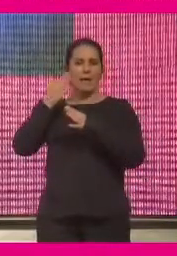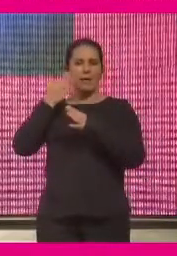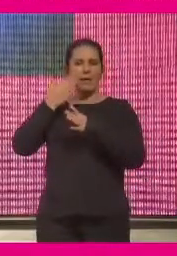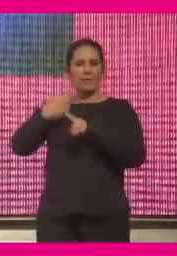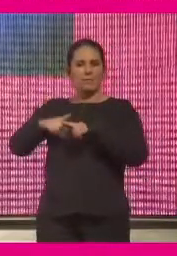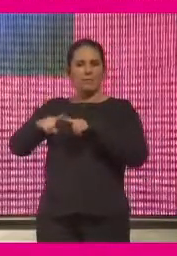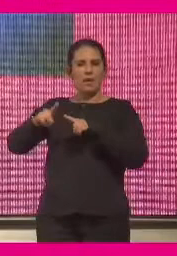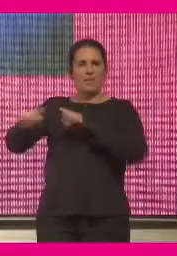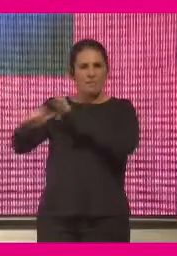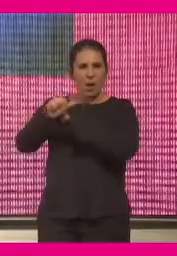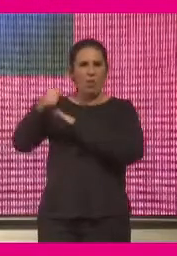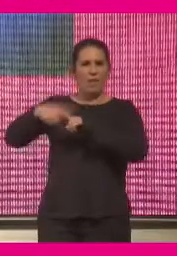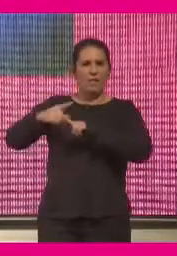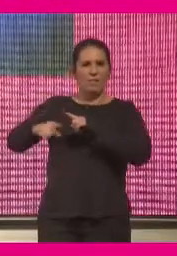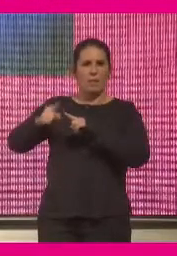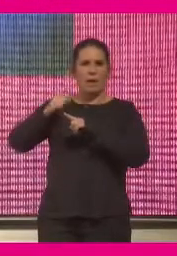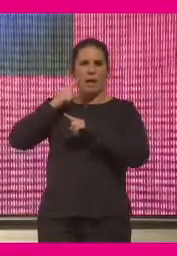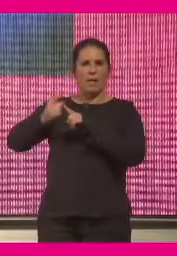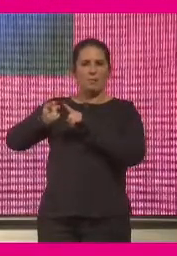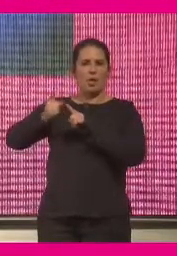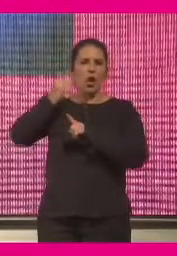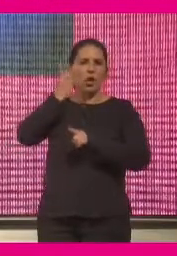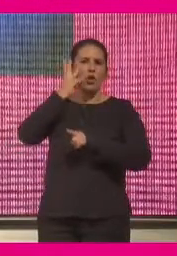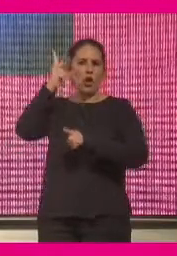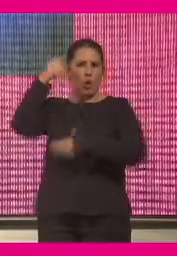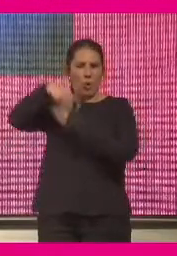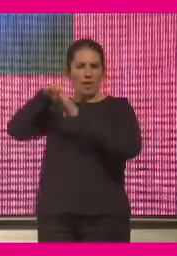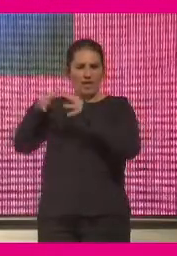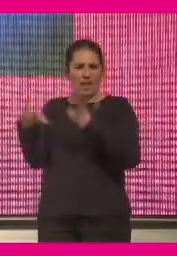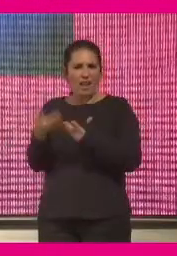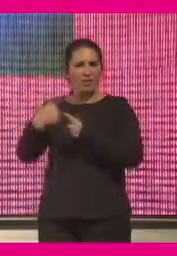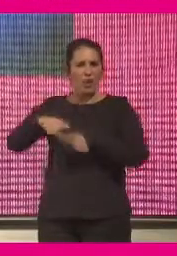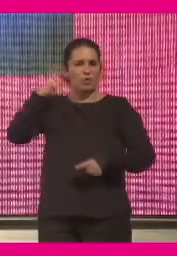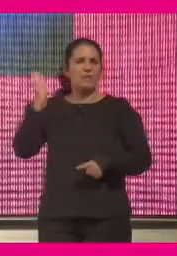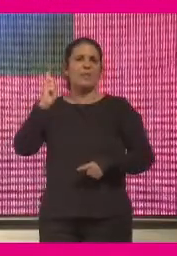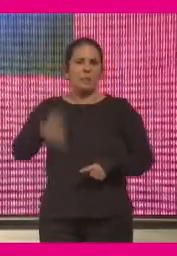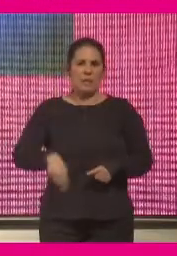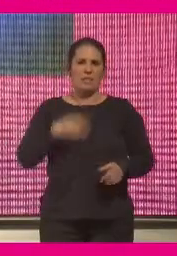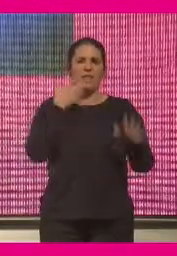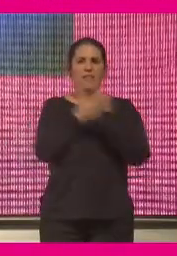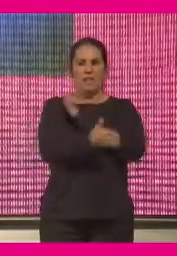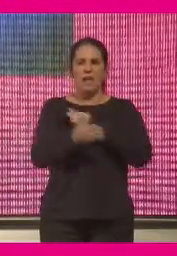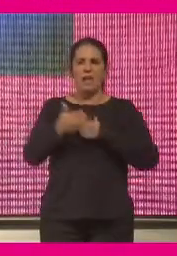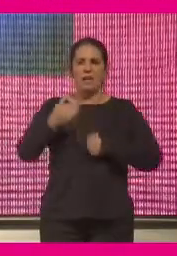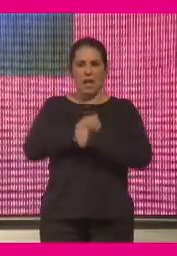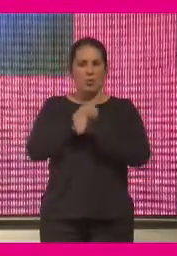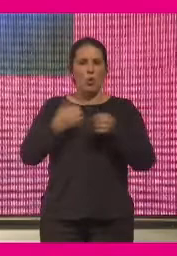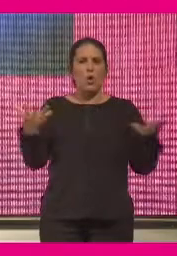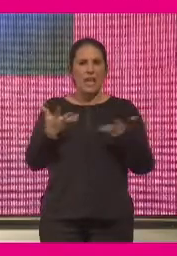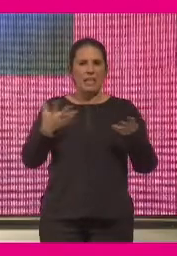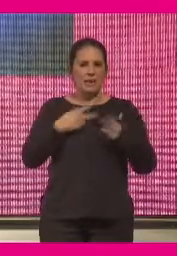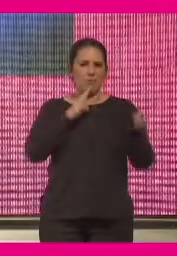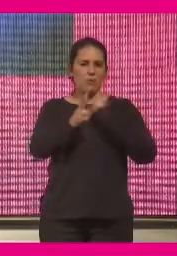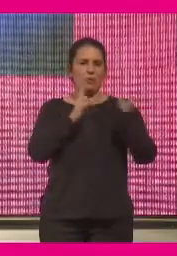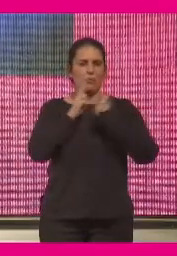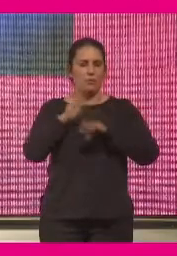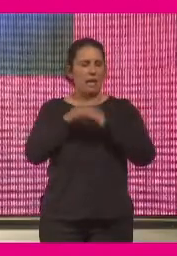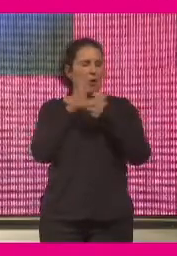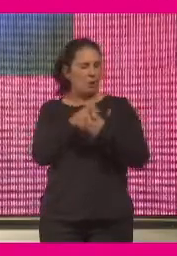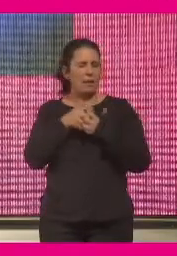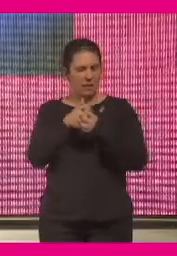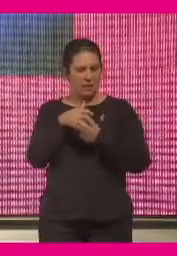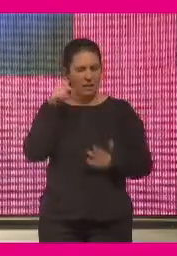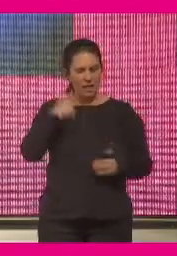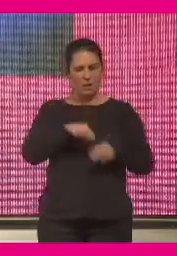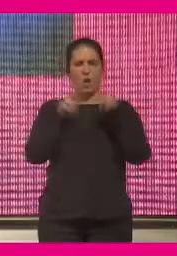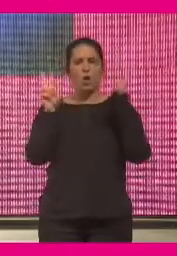ciberacoso. Y ahí, desde el INCIBE, que yo preside el Instituto Internacional de Ciberseguridad, hemos tenido una labor ingente en poderlo combatir. Pero esto